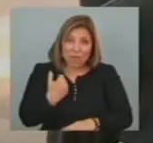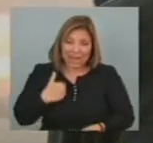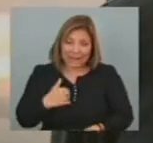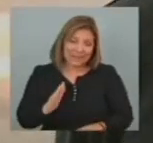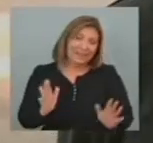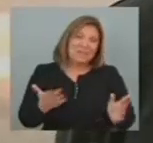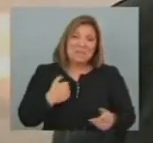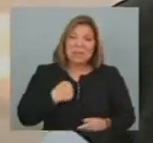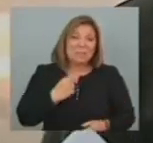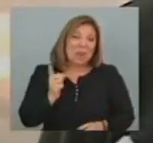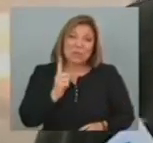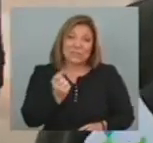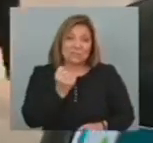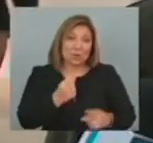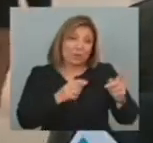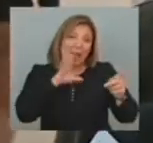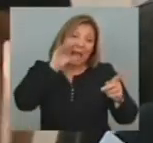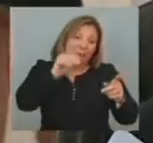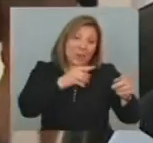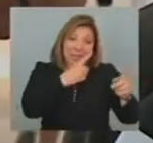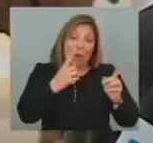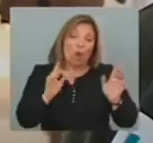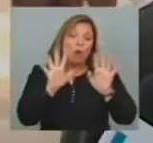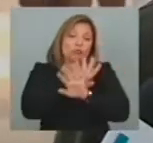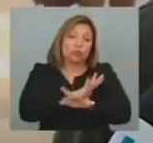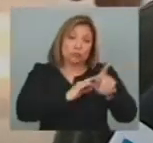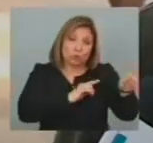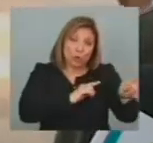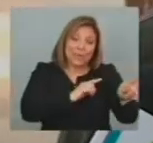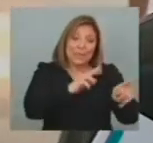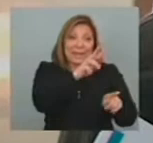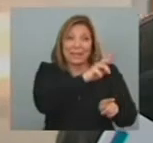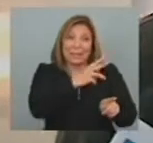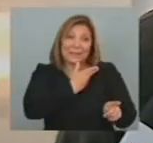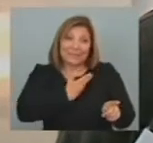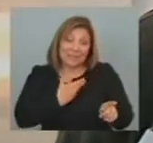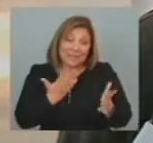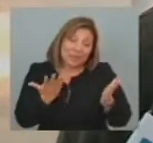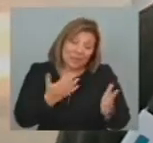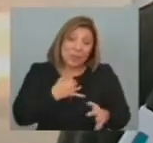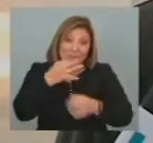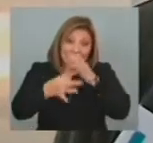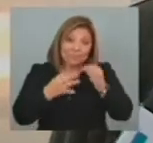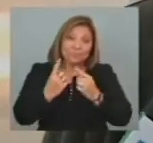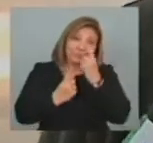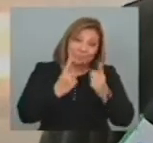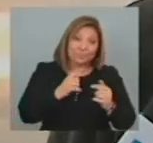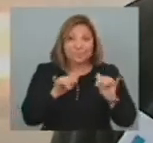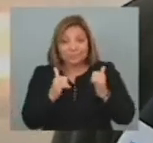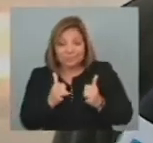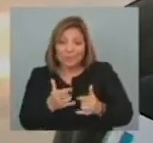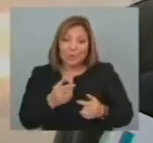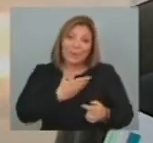doy Mucha importancia Creo que fue Una confusión Entre ellos Dio lugar Para alguna broma Con